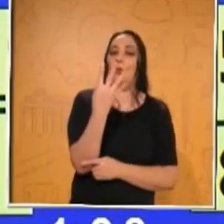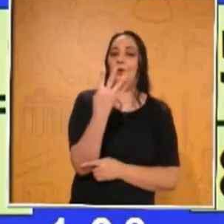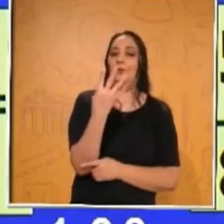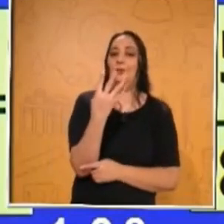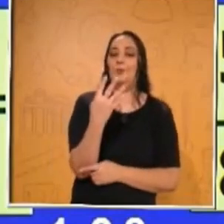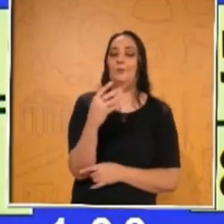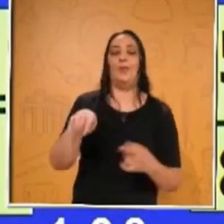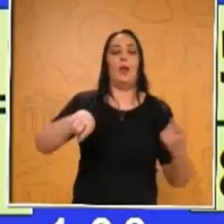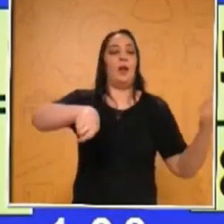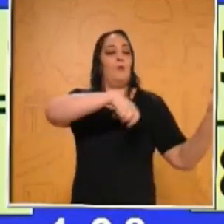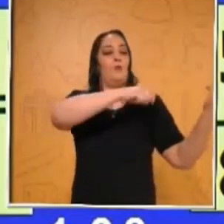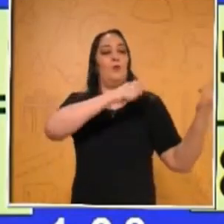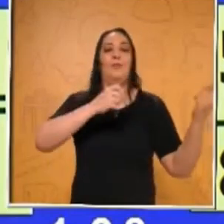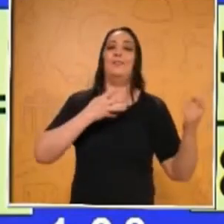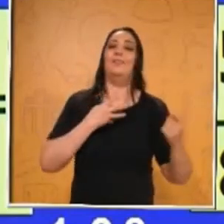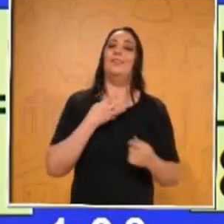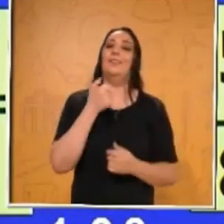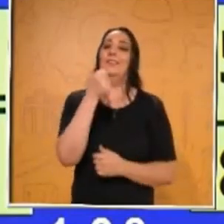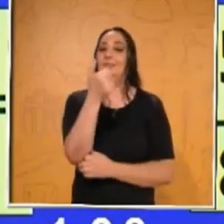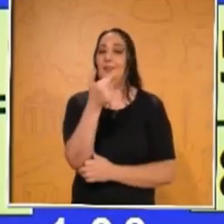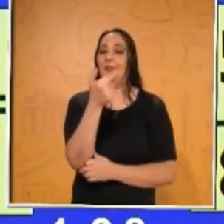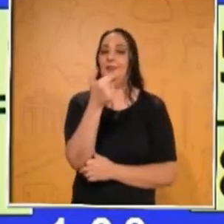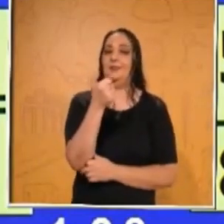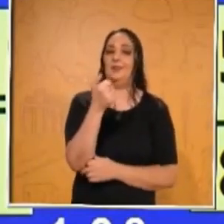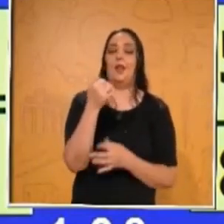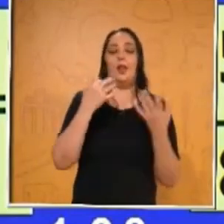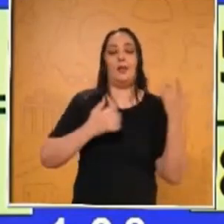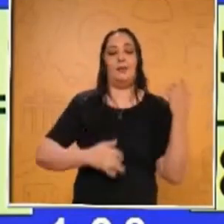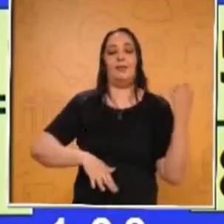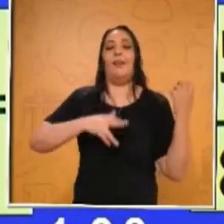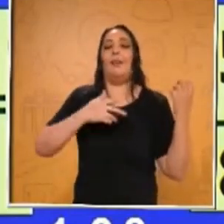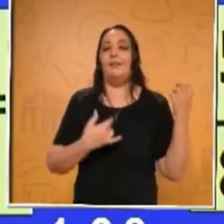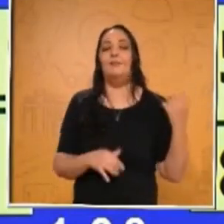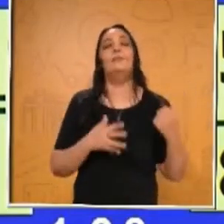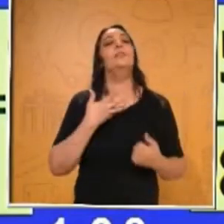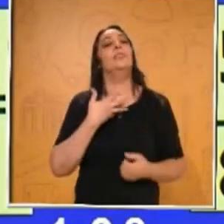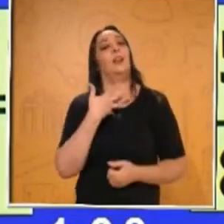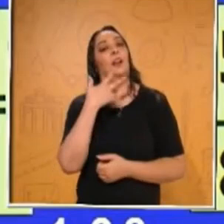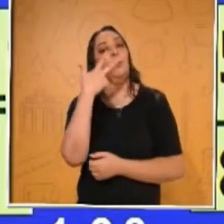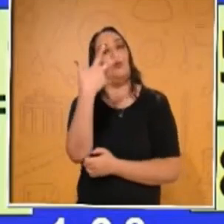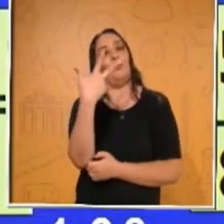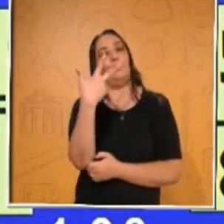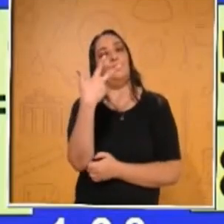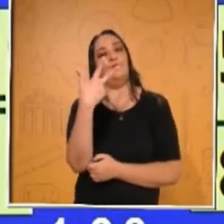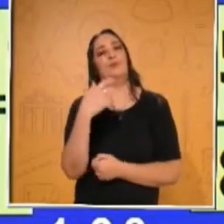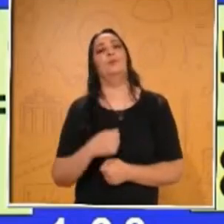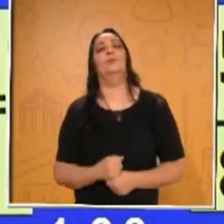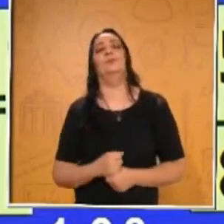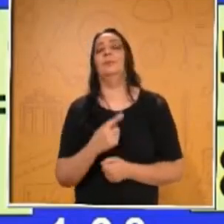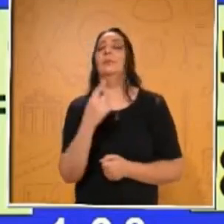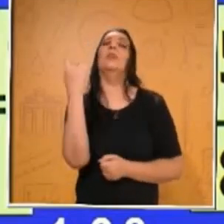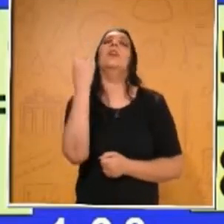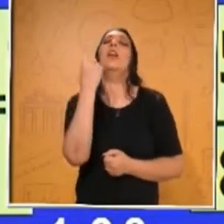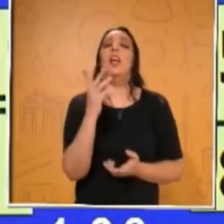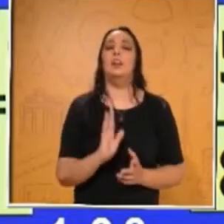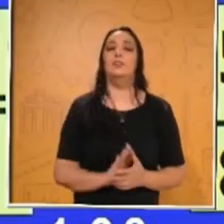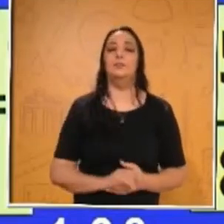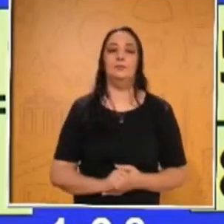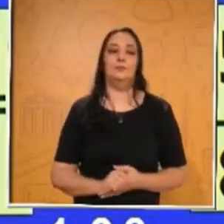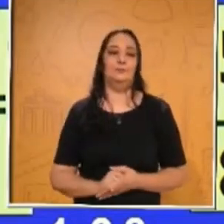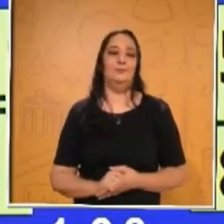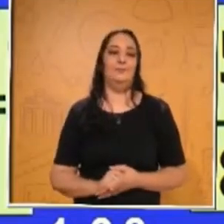El violín tiene seis. La guitarra tiene ocho. ¿De qué estamos hablando?